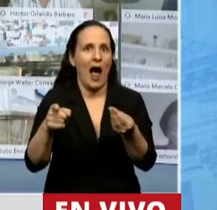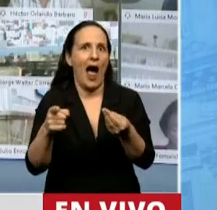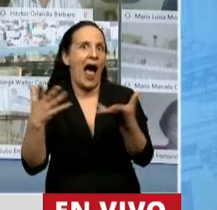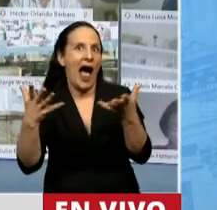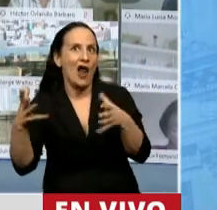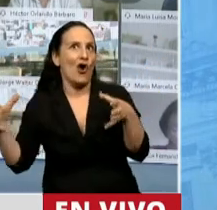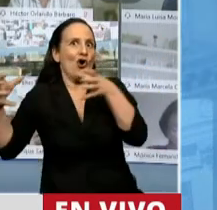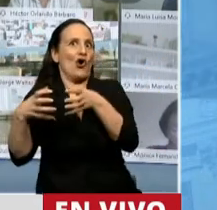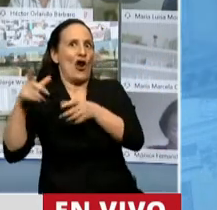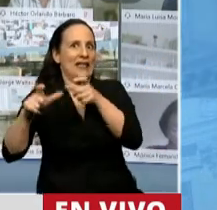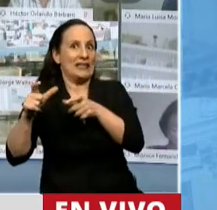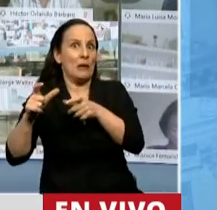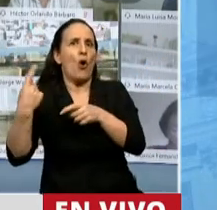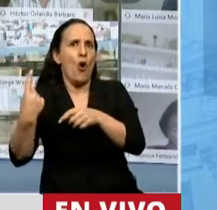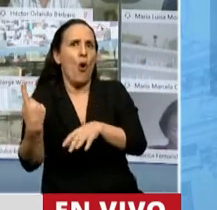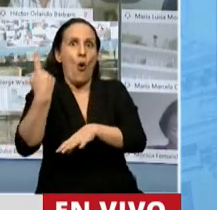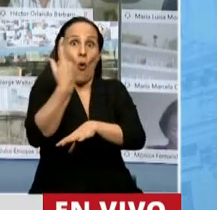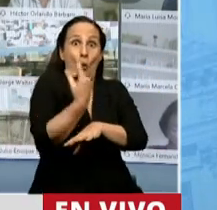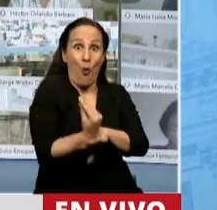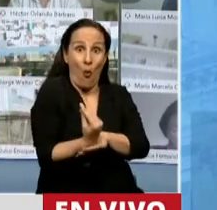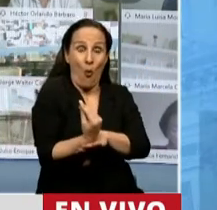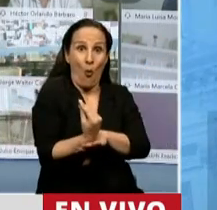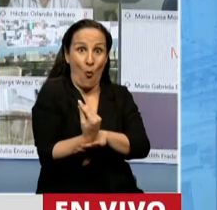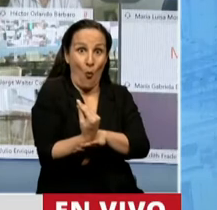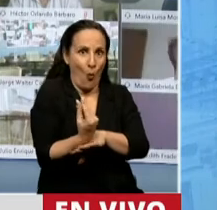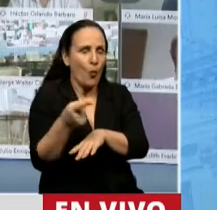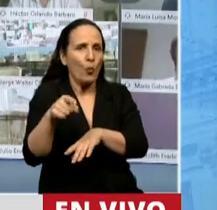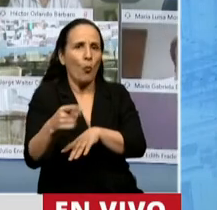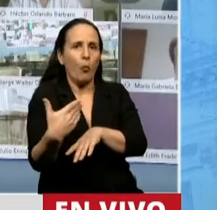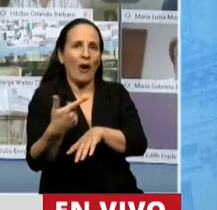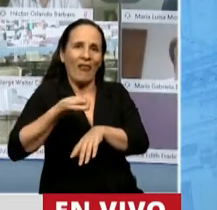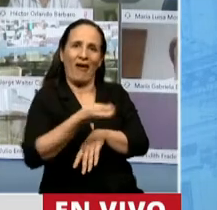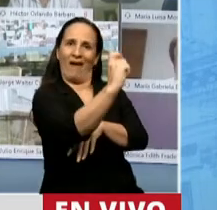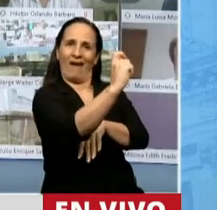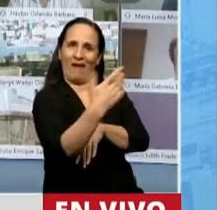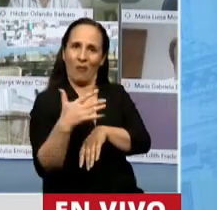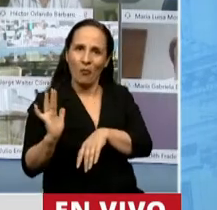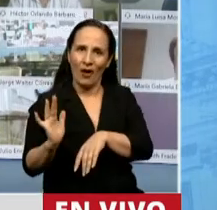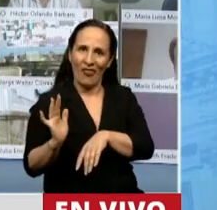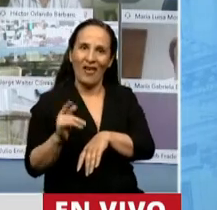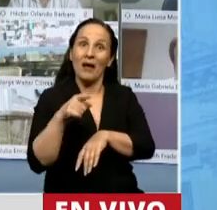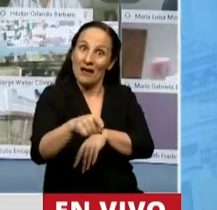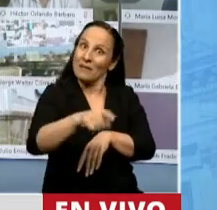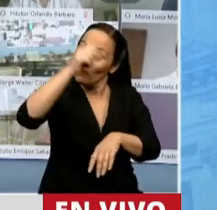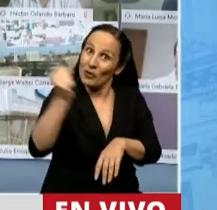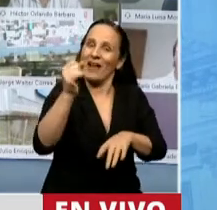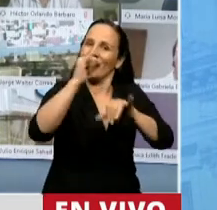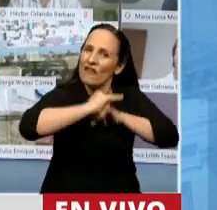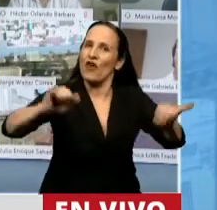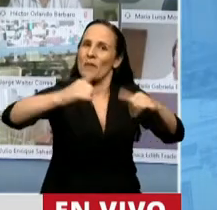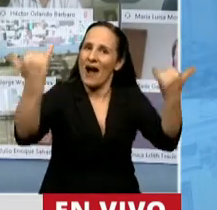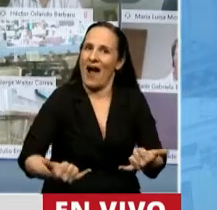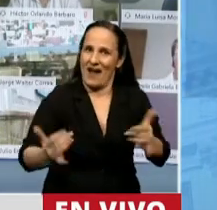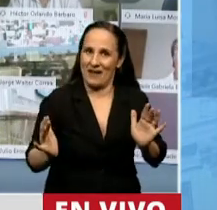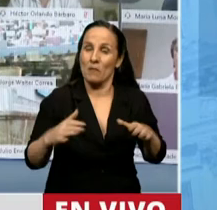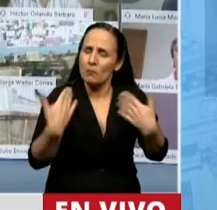que un representante de todo ese interés afectado pueda accionar judicialmente. Para eso la información. Por eso es importante